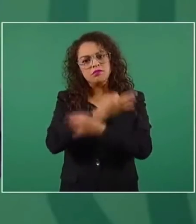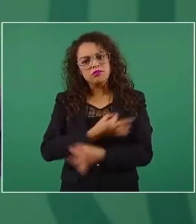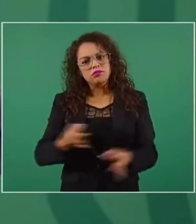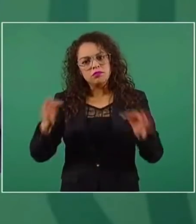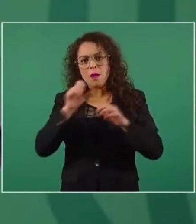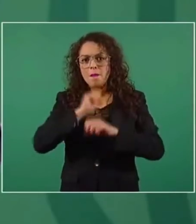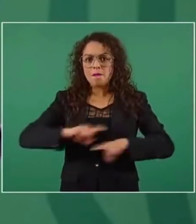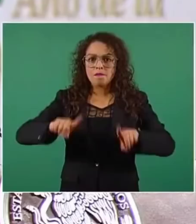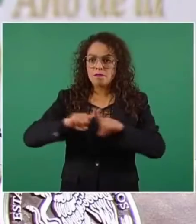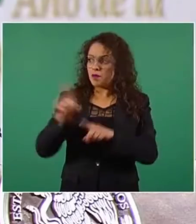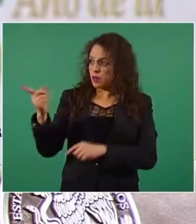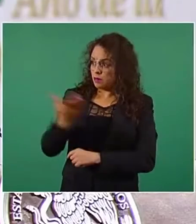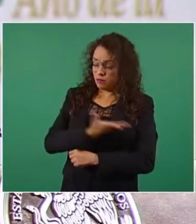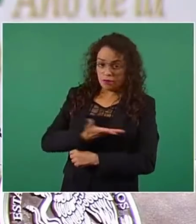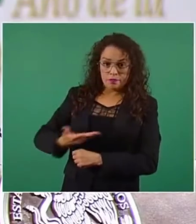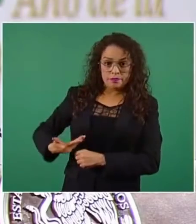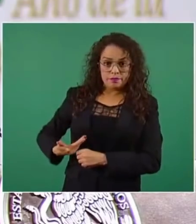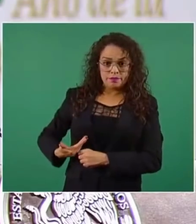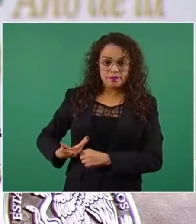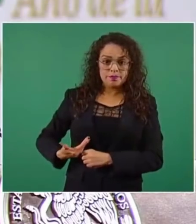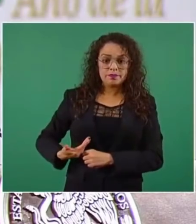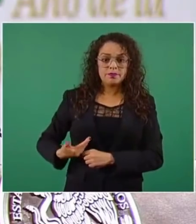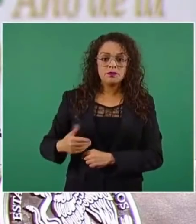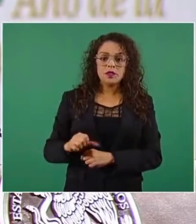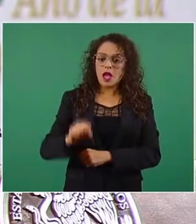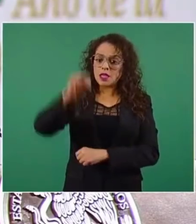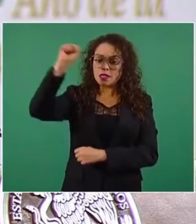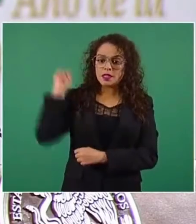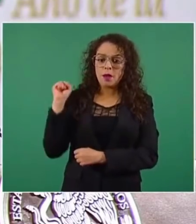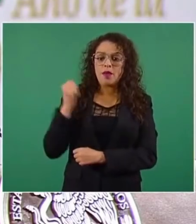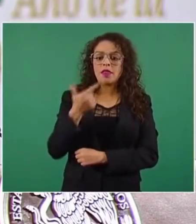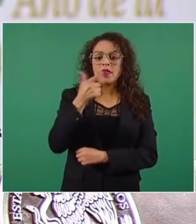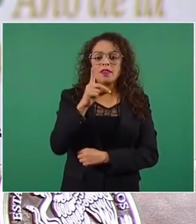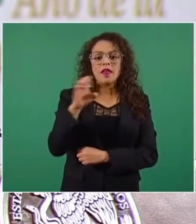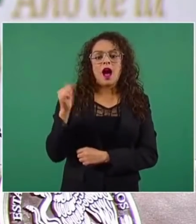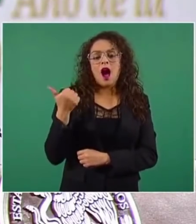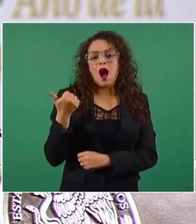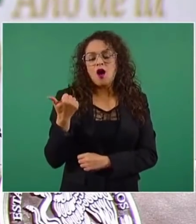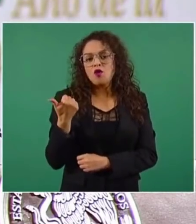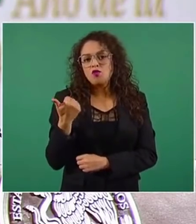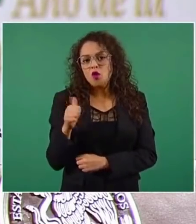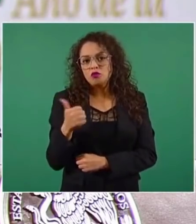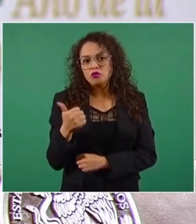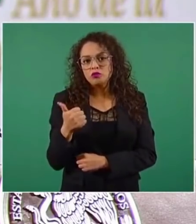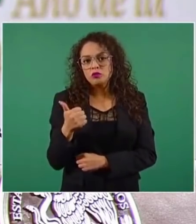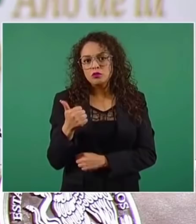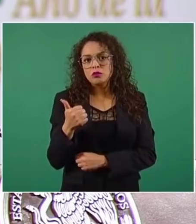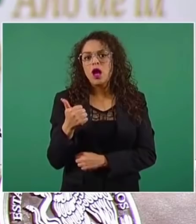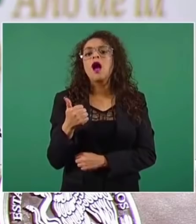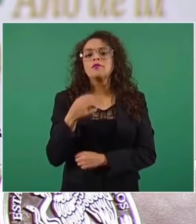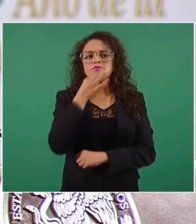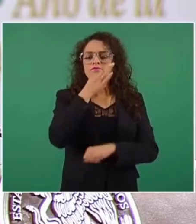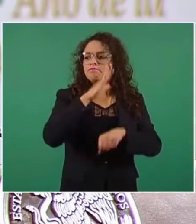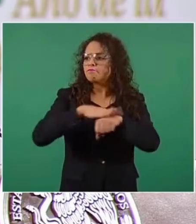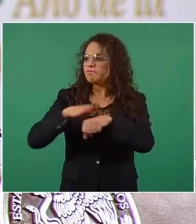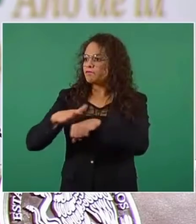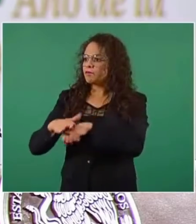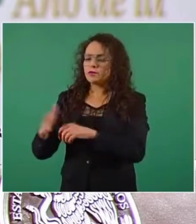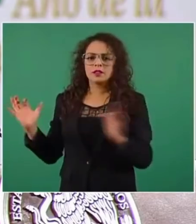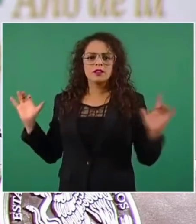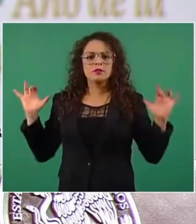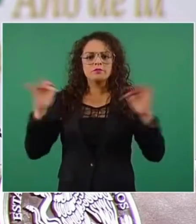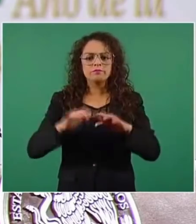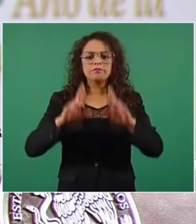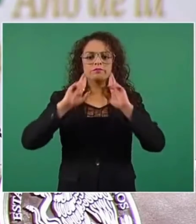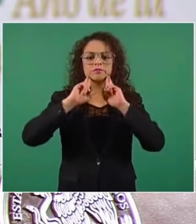presidente que el pasado sábado, 7 de agosto, convocamos a una reunión nacional de los órganos